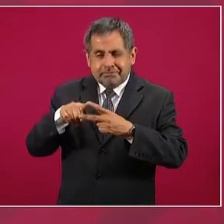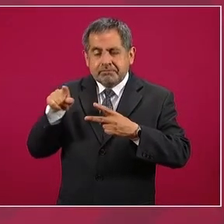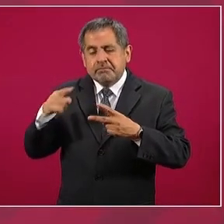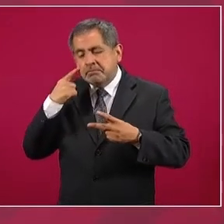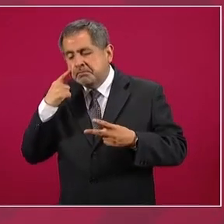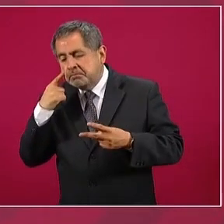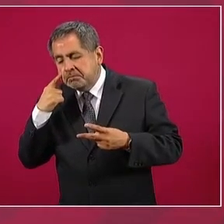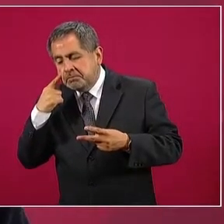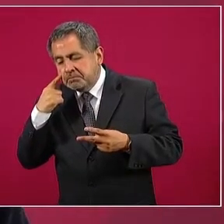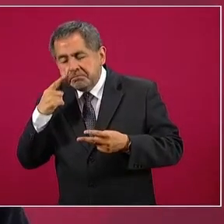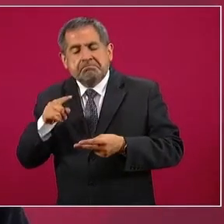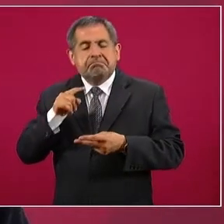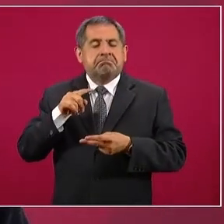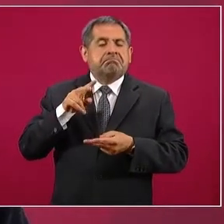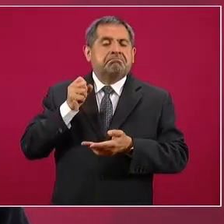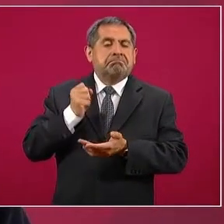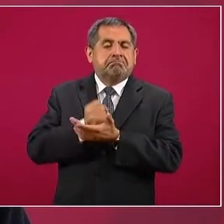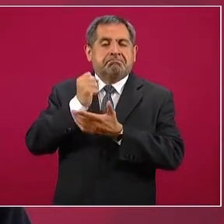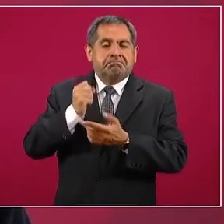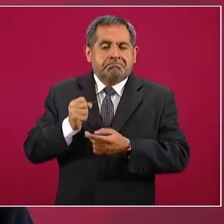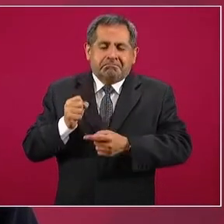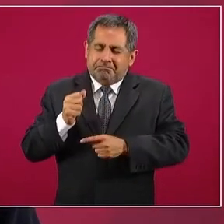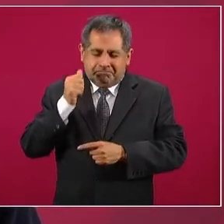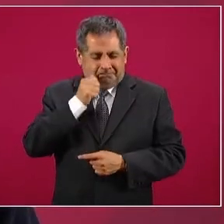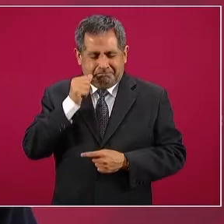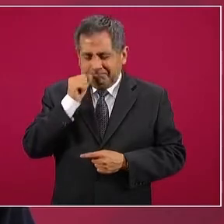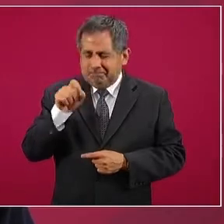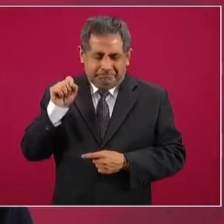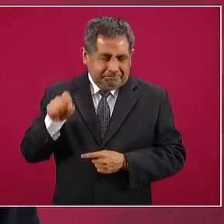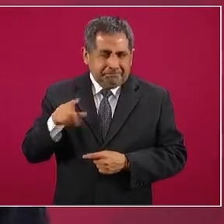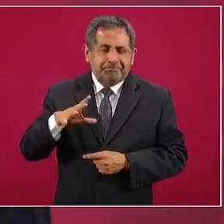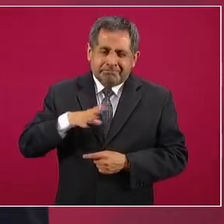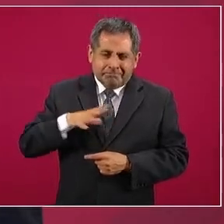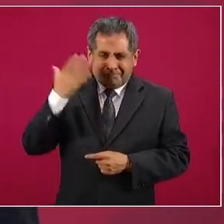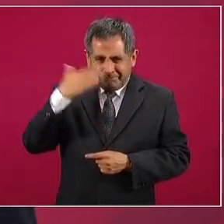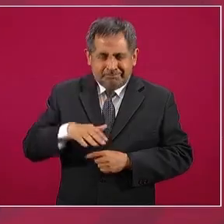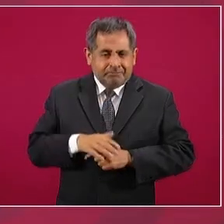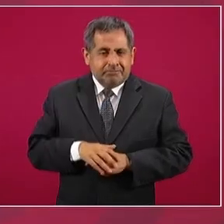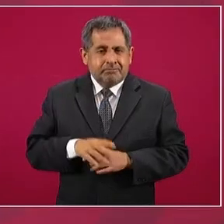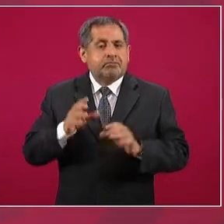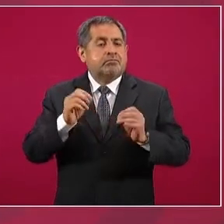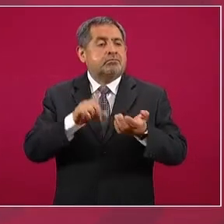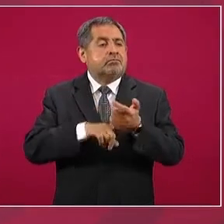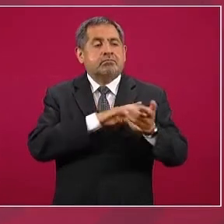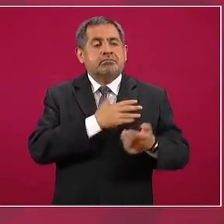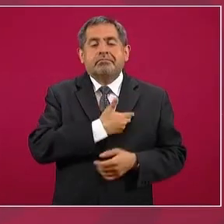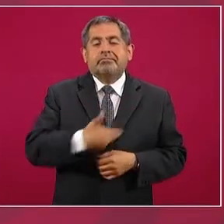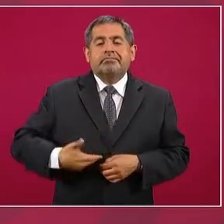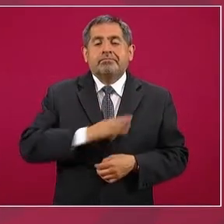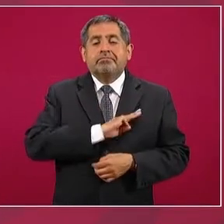bueno del presidente o del gobernador o del presidente municipal.